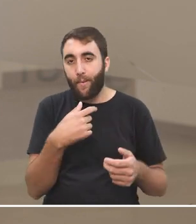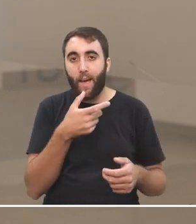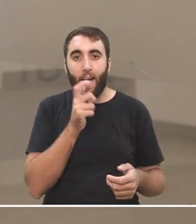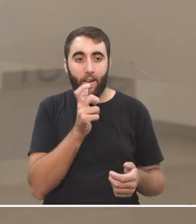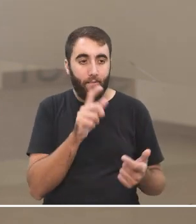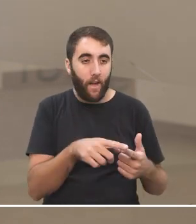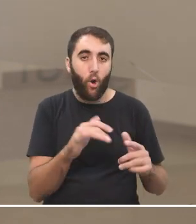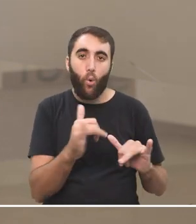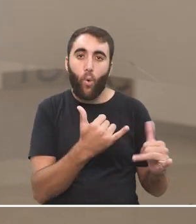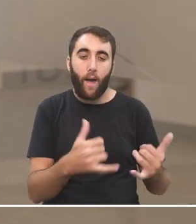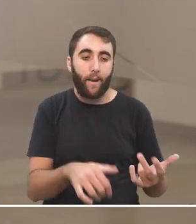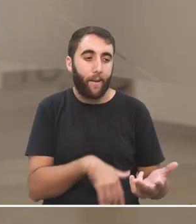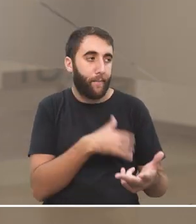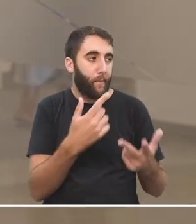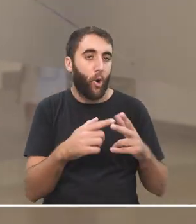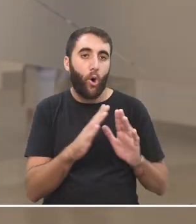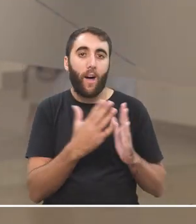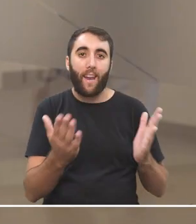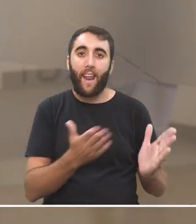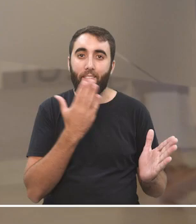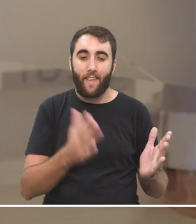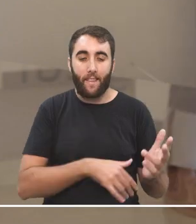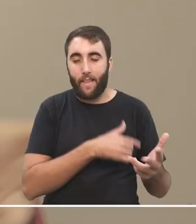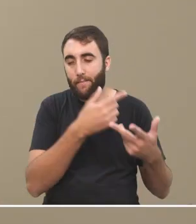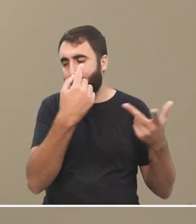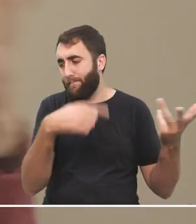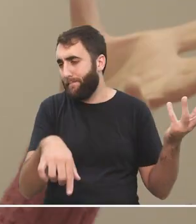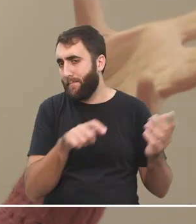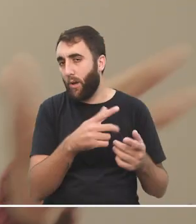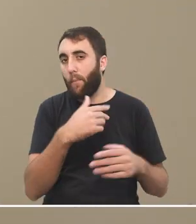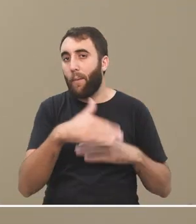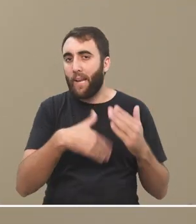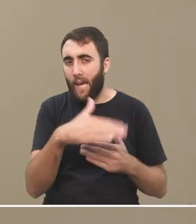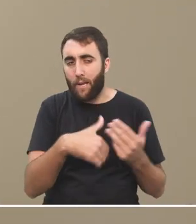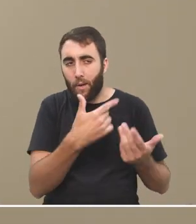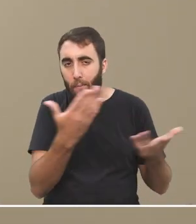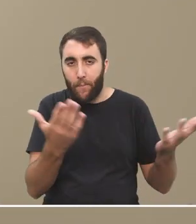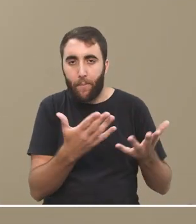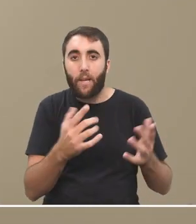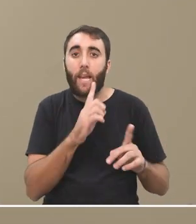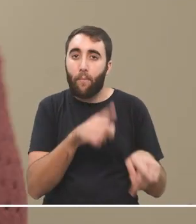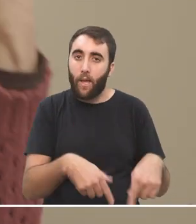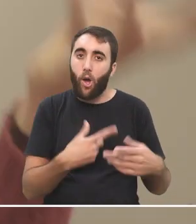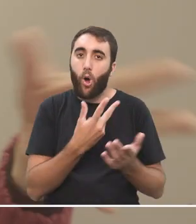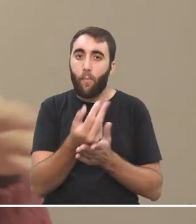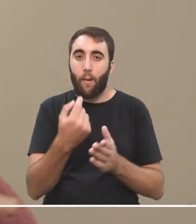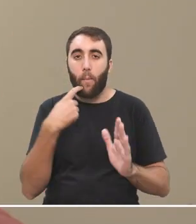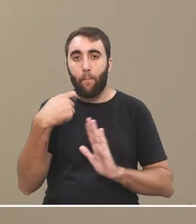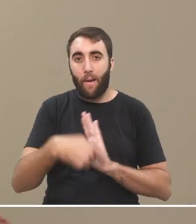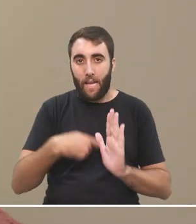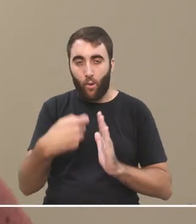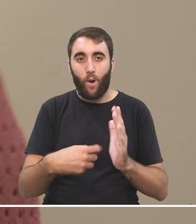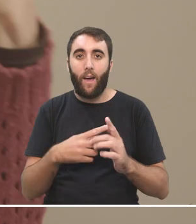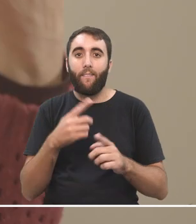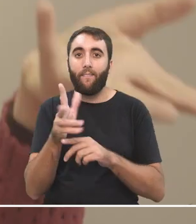café o juguetes o revistas o en fin, lo que sea, papel higiénico, también compramos películas,